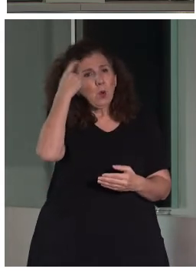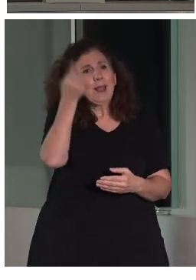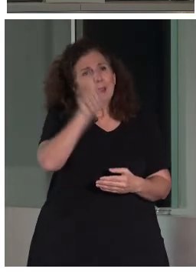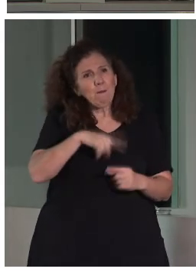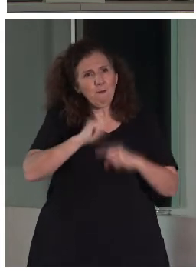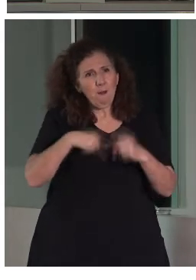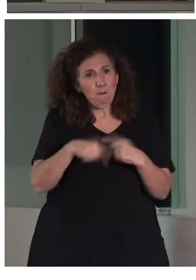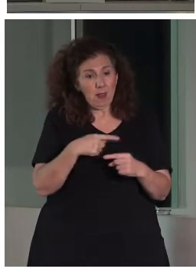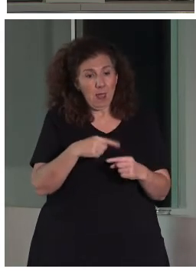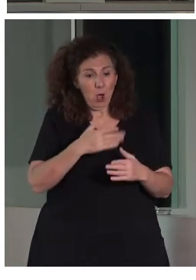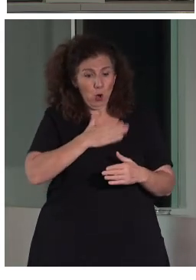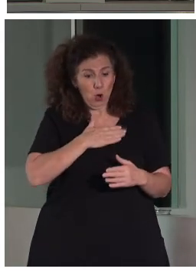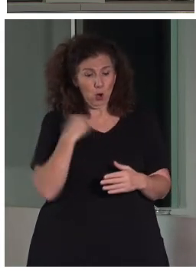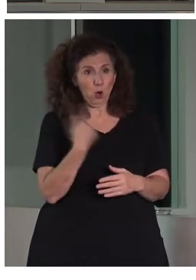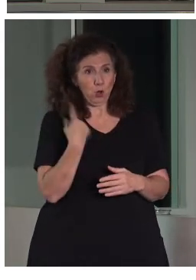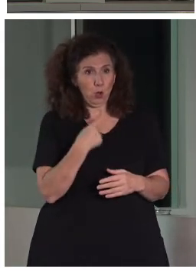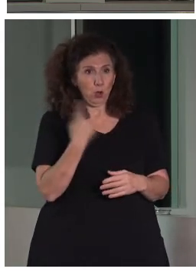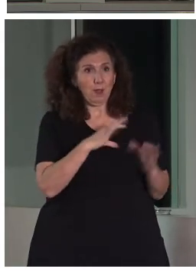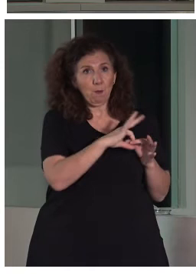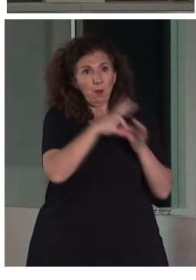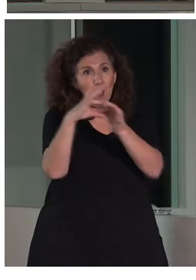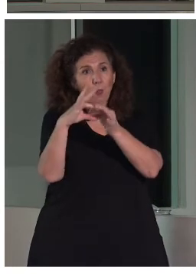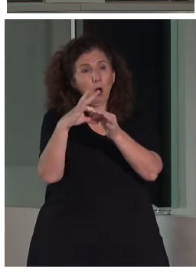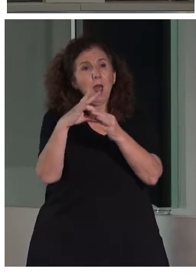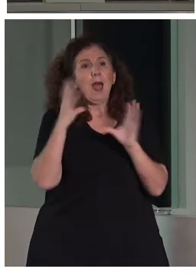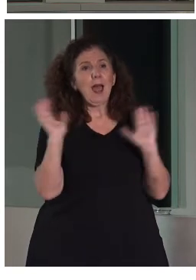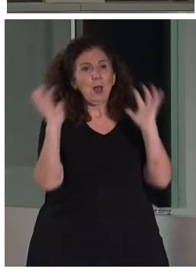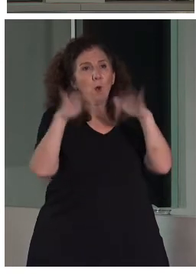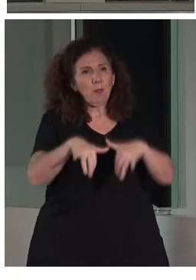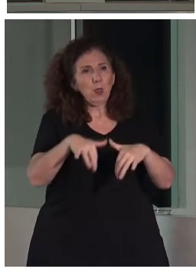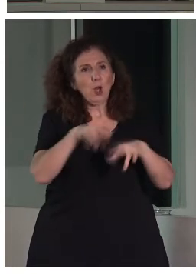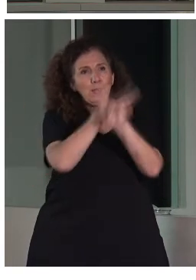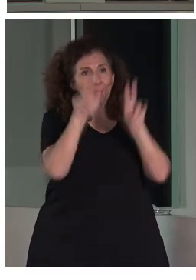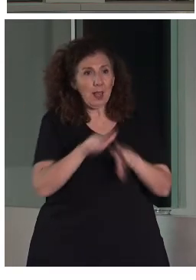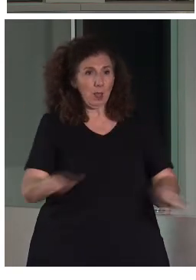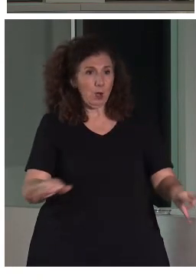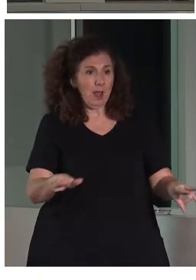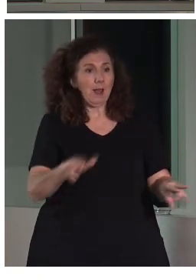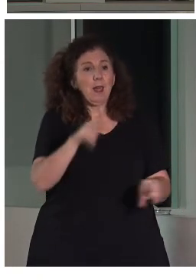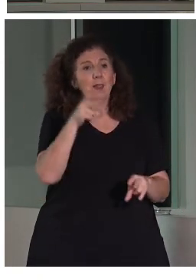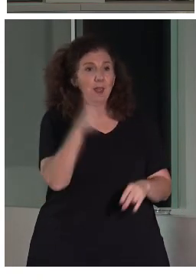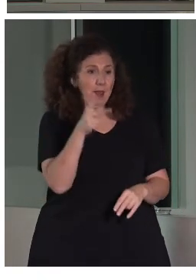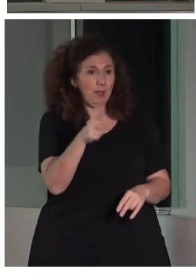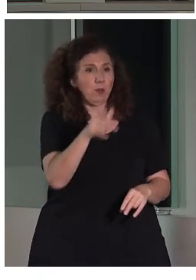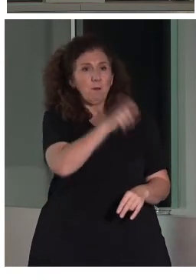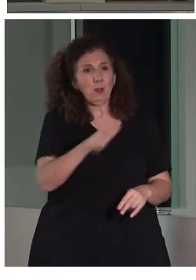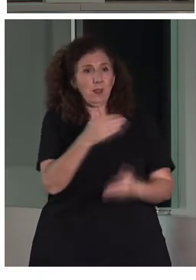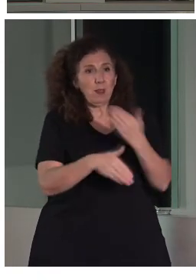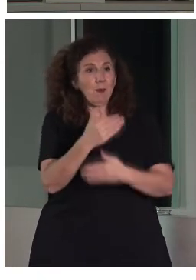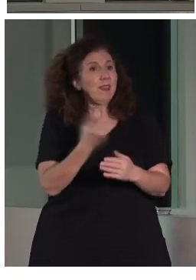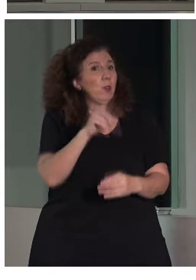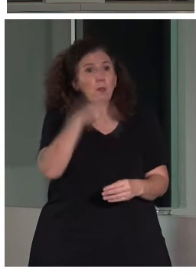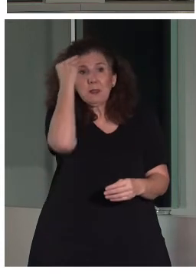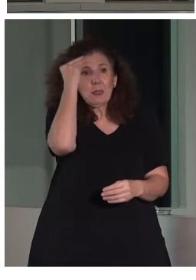organizaciones vinculadas a la Convención Internacional de Derechos de las Personas con Discapacidad, pues consideramos que la accesibilidad es un derecho